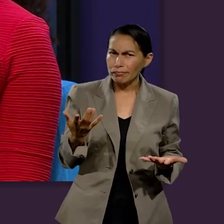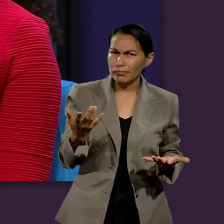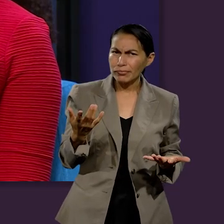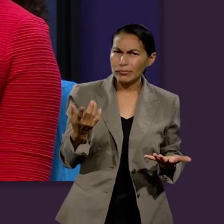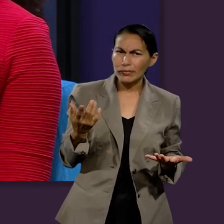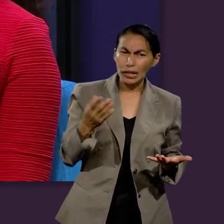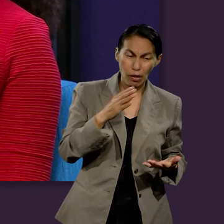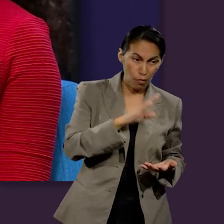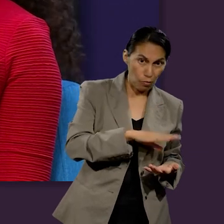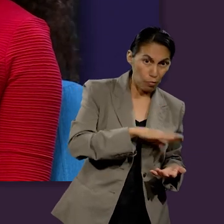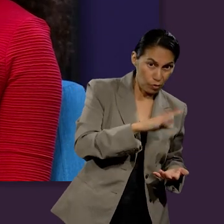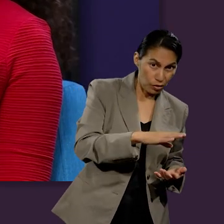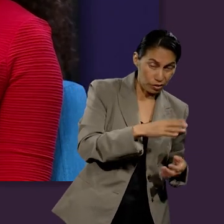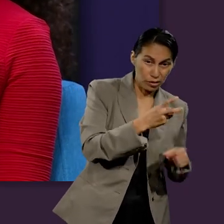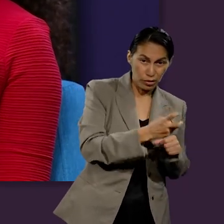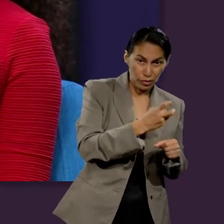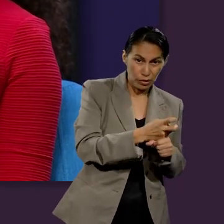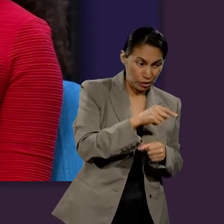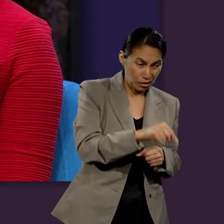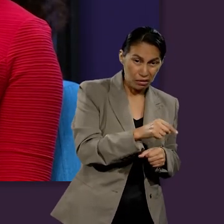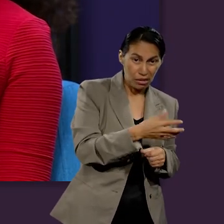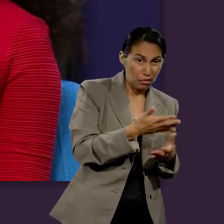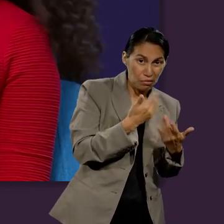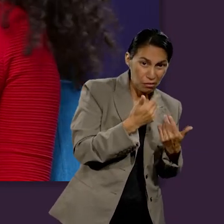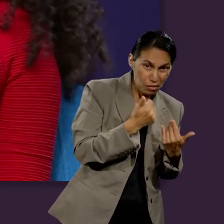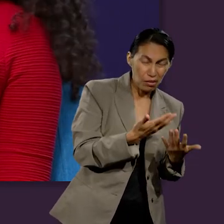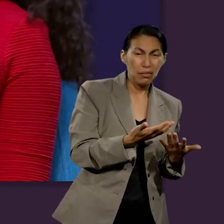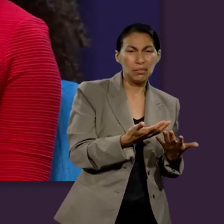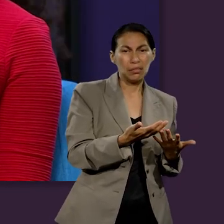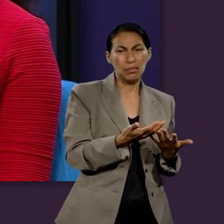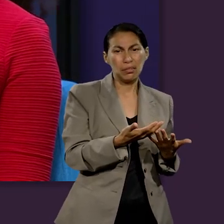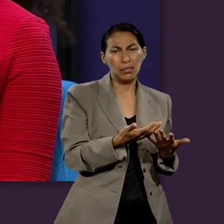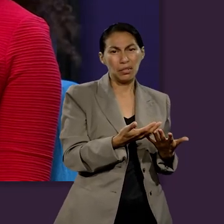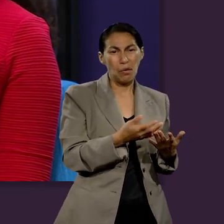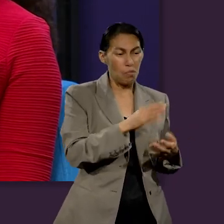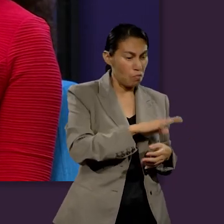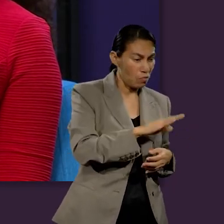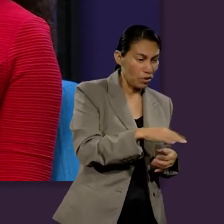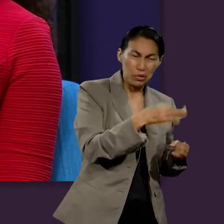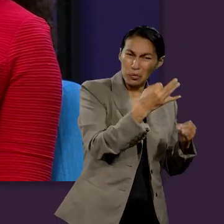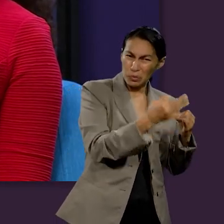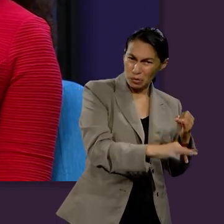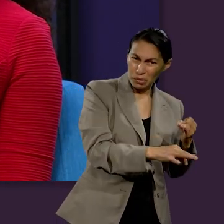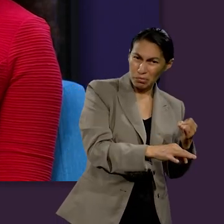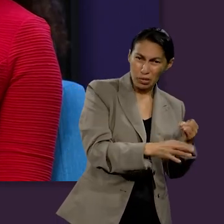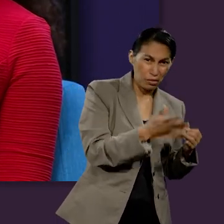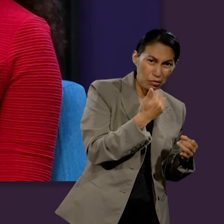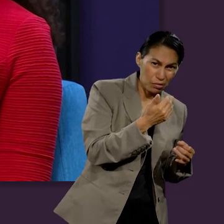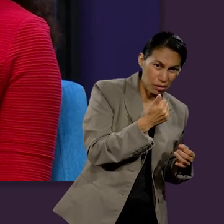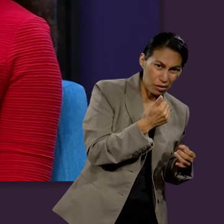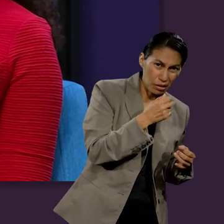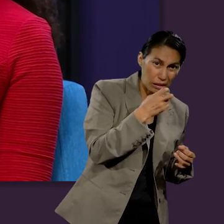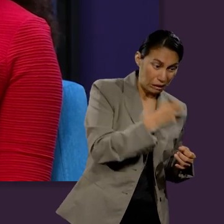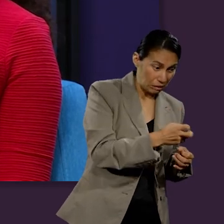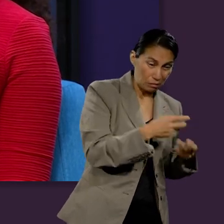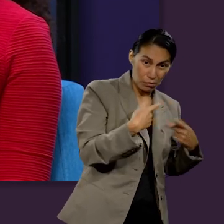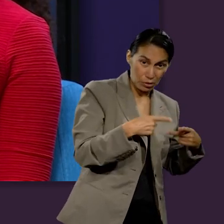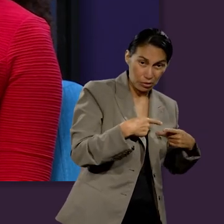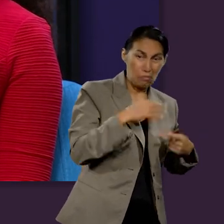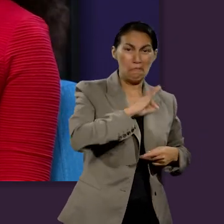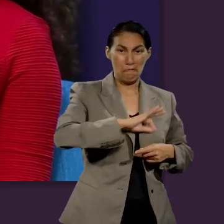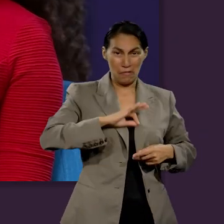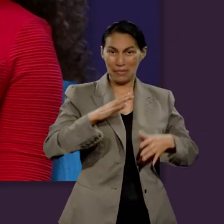Entonces, si no existiera esta muerte, esta segunda muerte, esta muerte final y total,